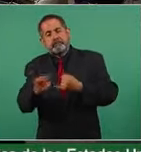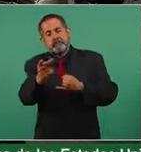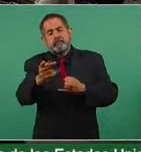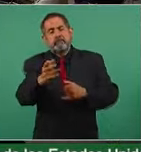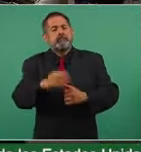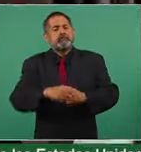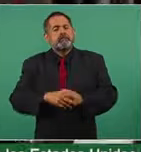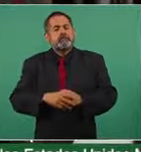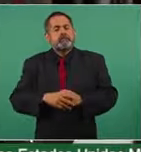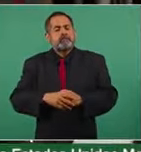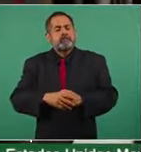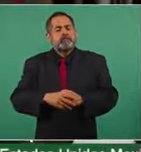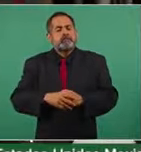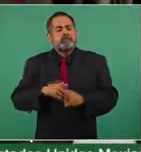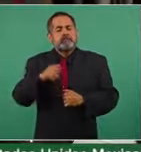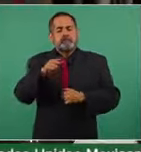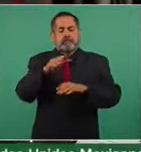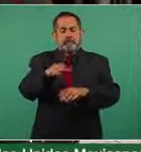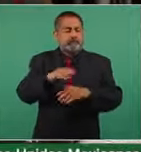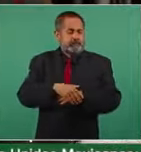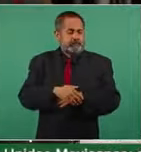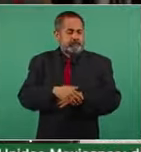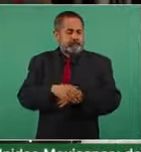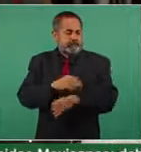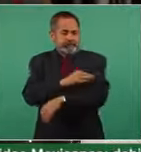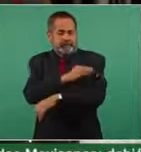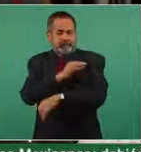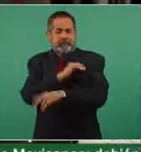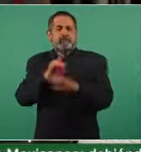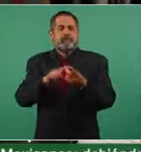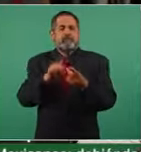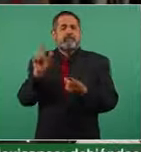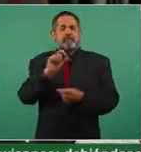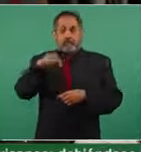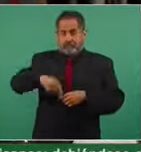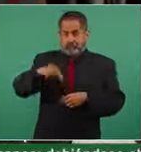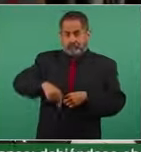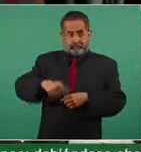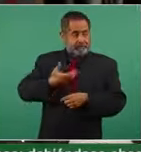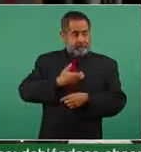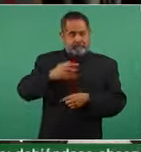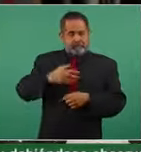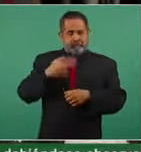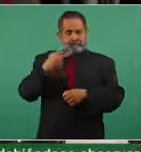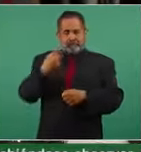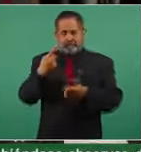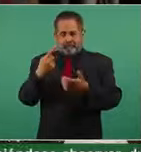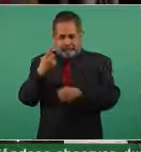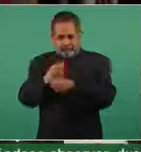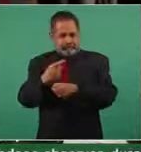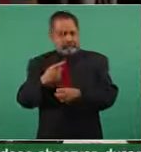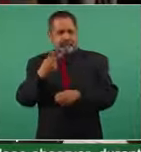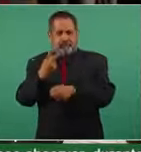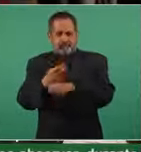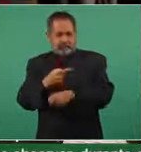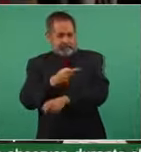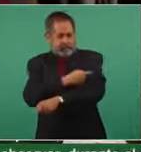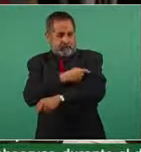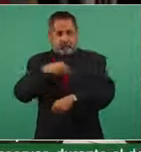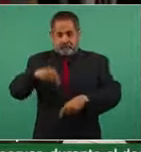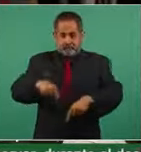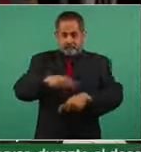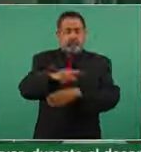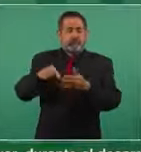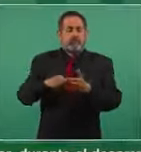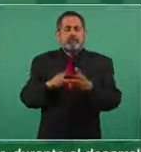espontánea, su vacunación, señor presidente, será aquí en Palacio Nacional. Había dicho usted que la segunda dosis la iba a tomar fuera, pero será aquí en